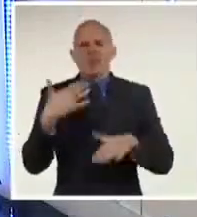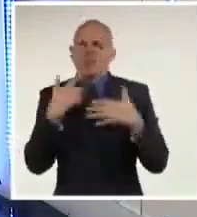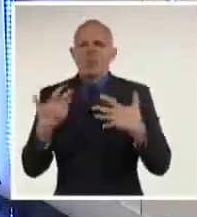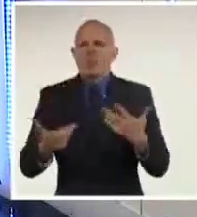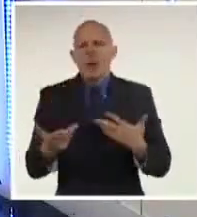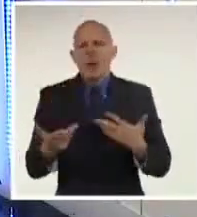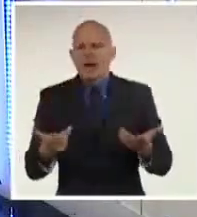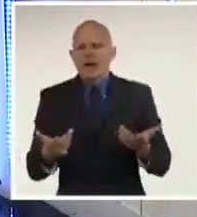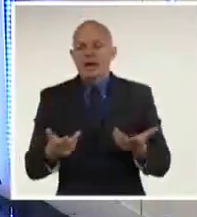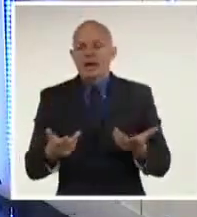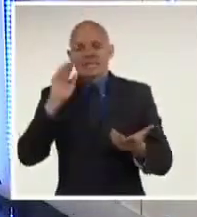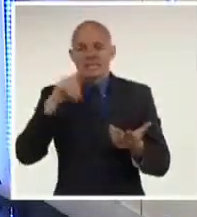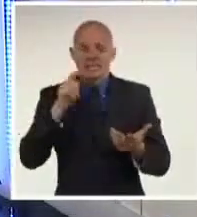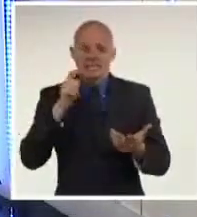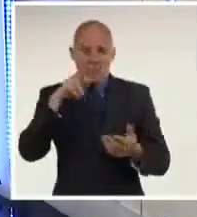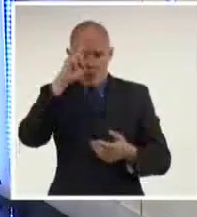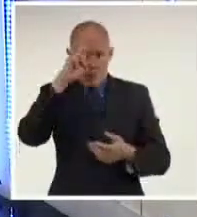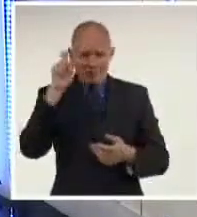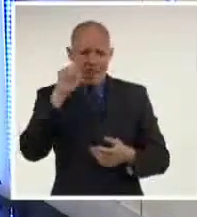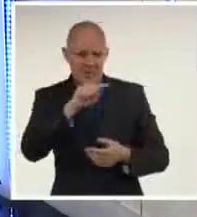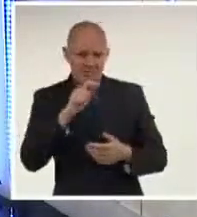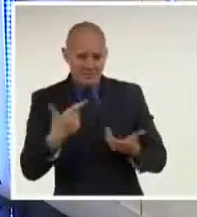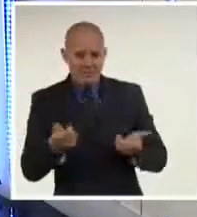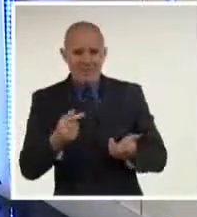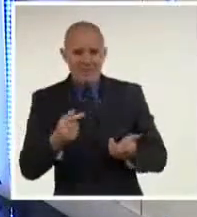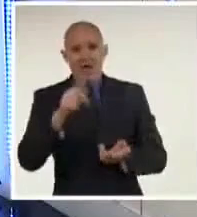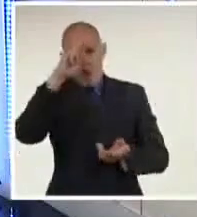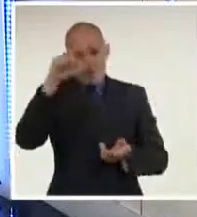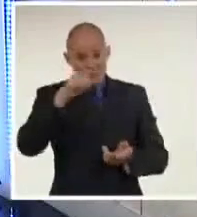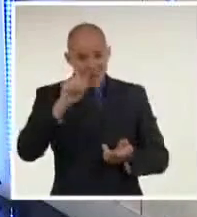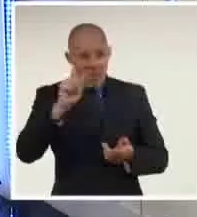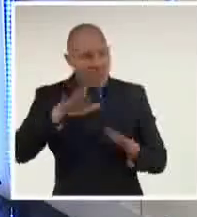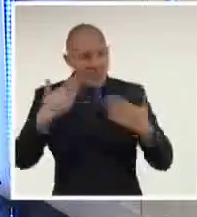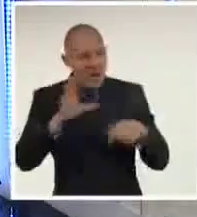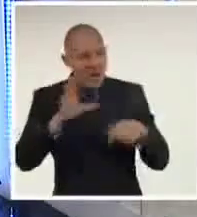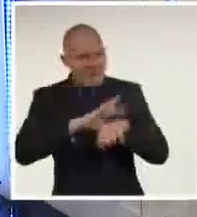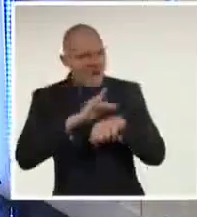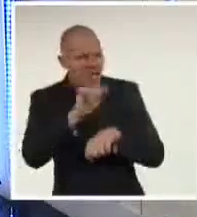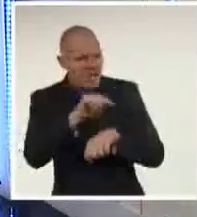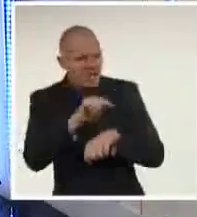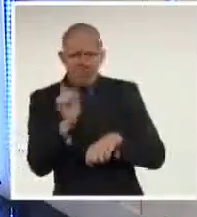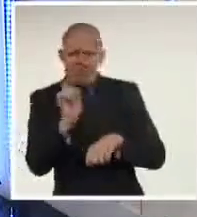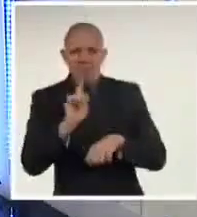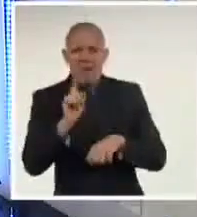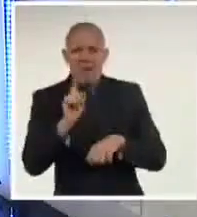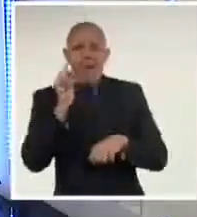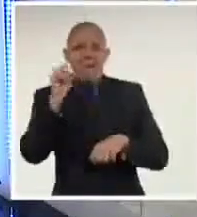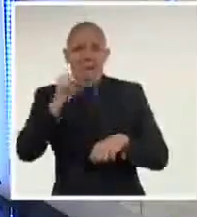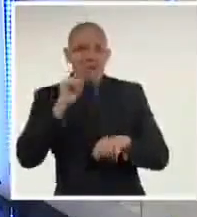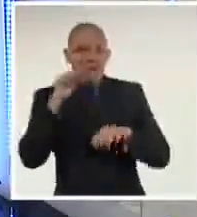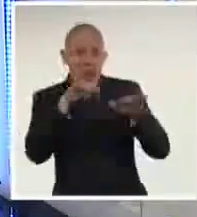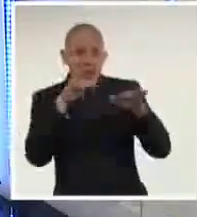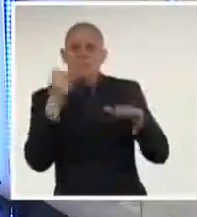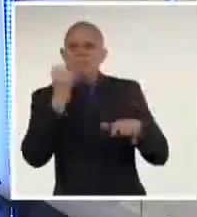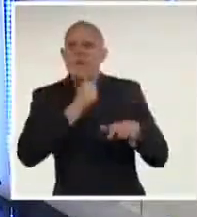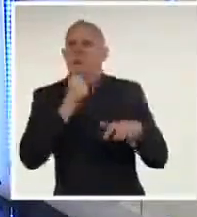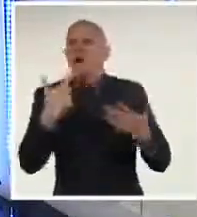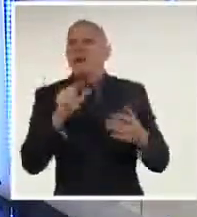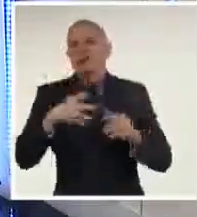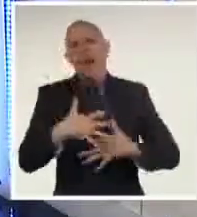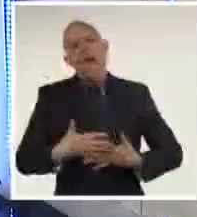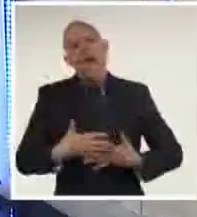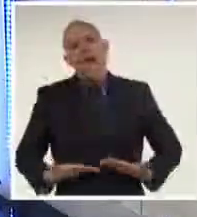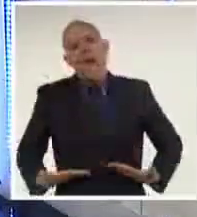único hospital público son las consecuencias de la malnutrición, es decir, del hambre. En Juliaca salieron a protestar contra una presidenta que no